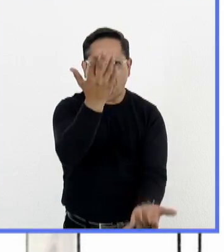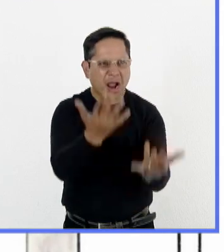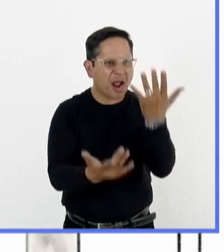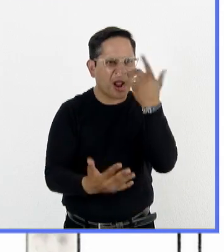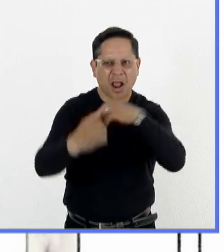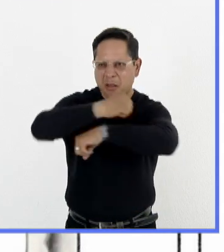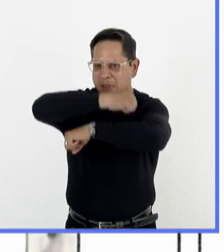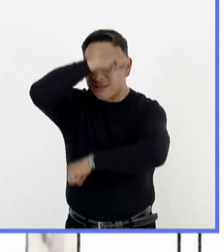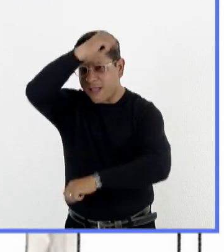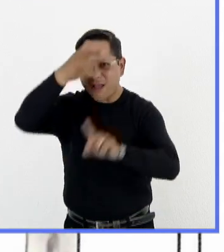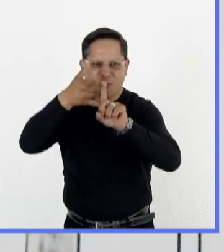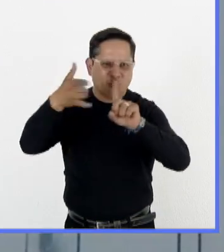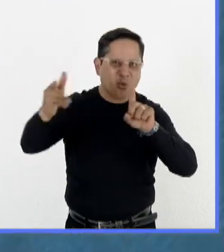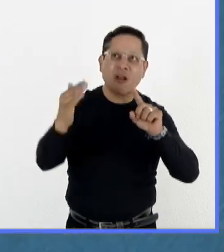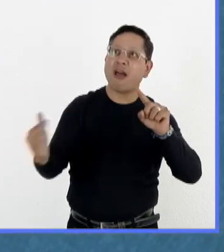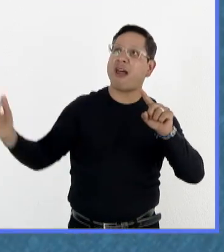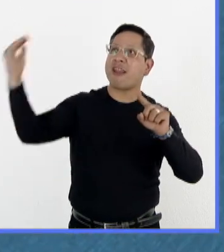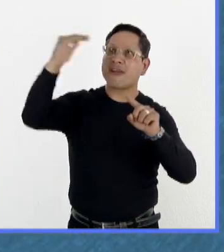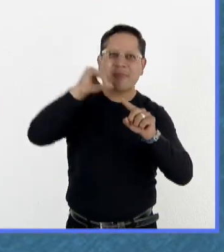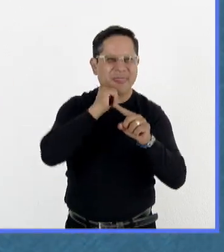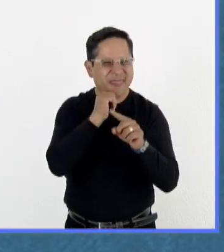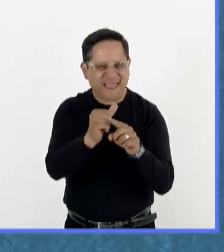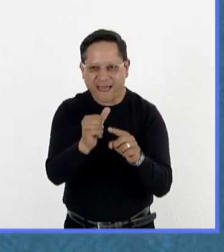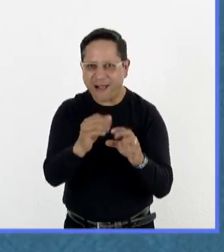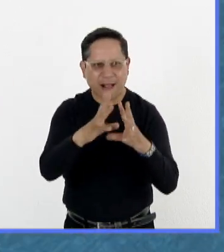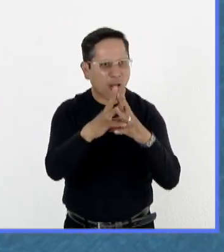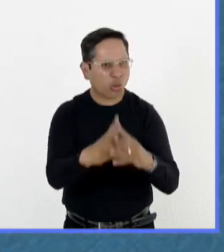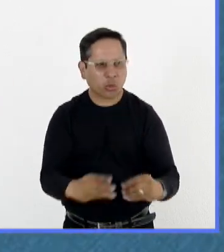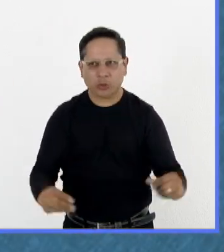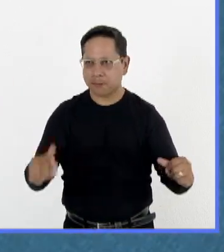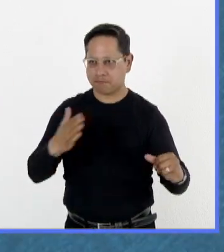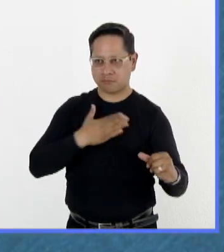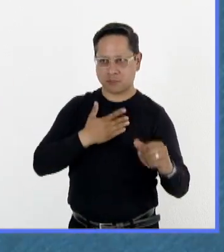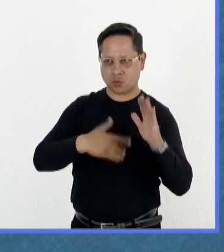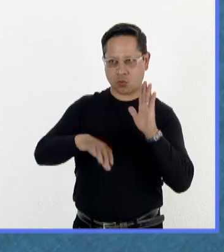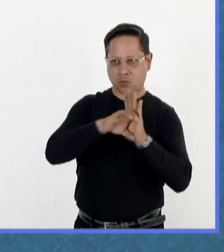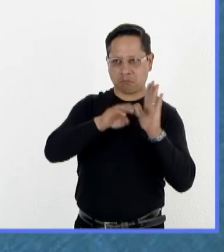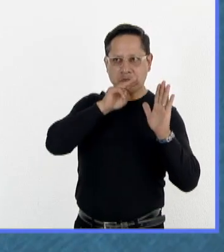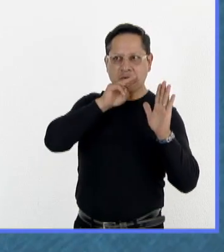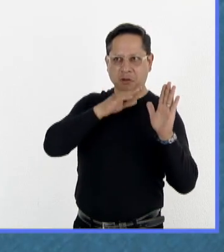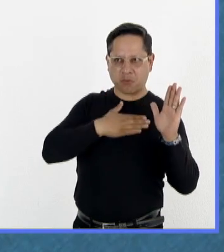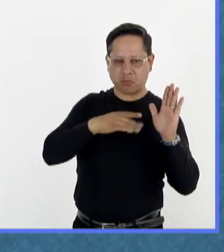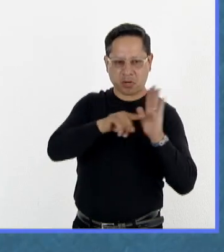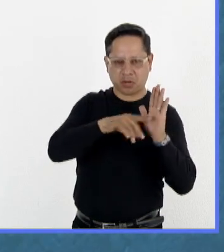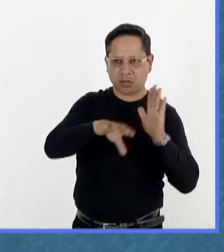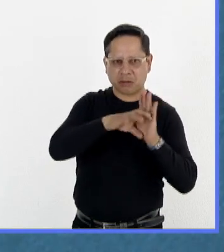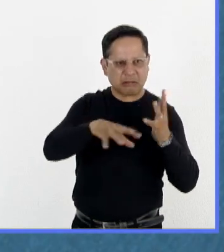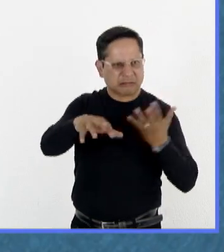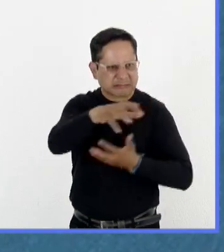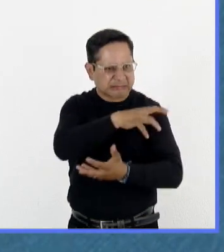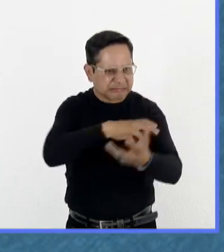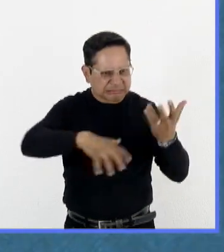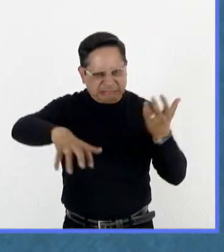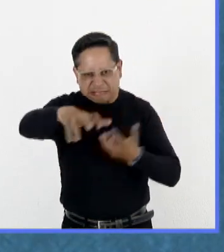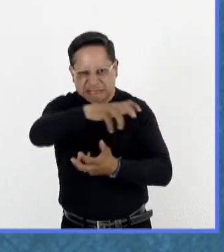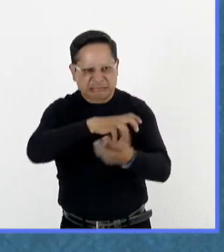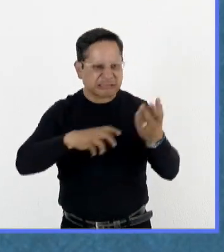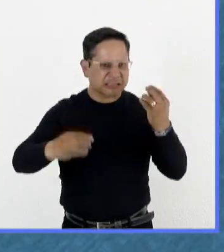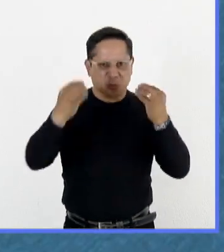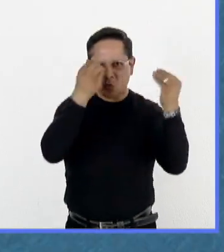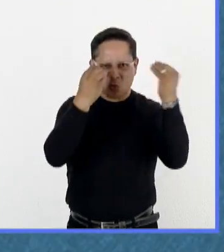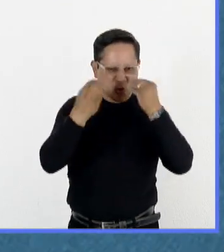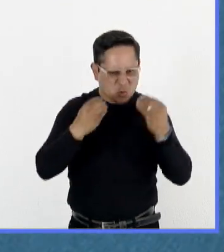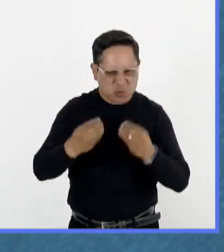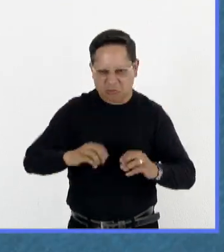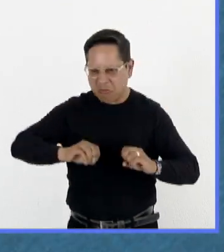por las ventanas, ni por la azotea. No verán la habitación de mi madre, las sábanas revueltas, la ropa sin doblar, los estuches de maquillaje